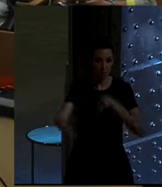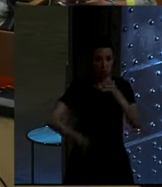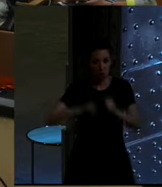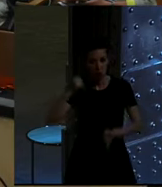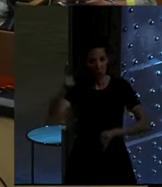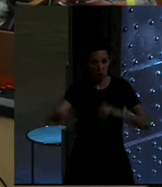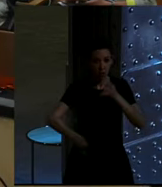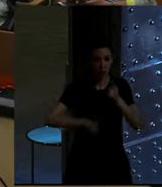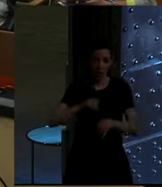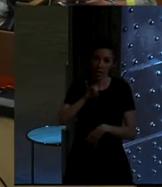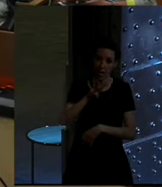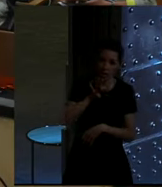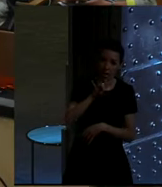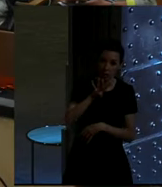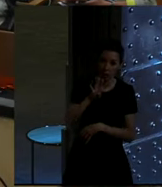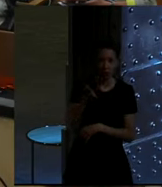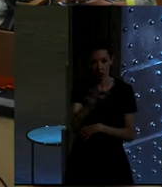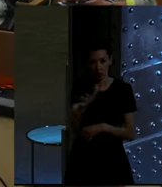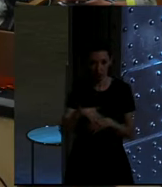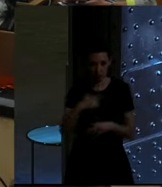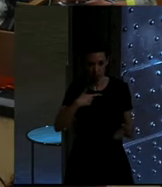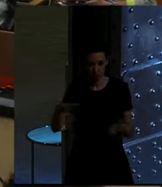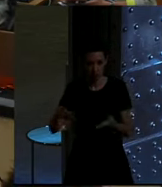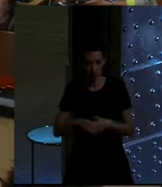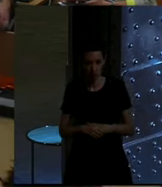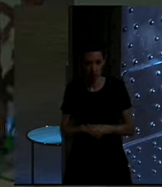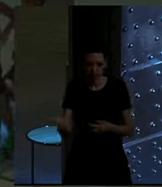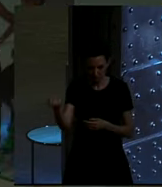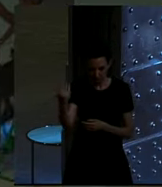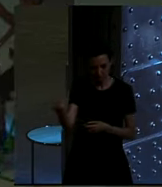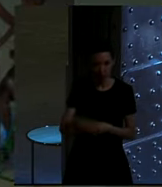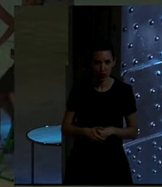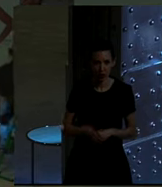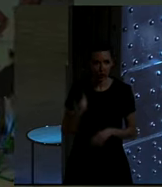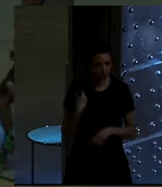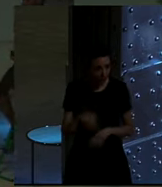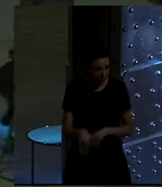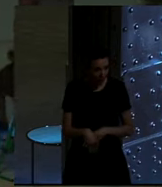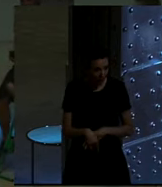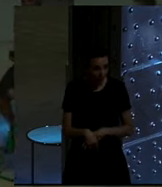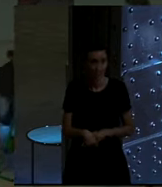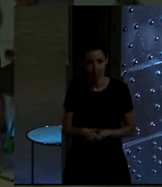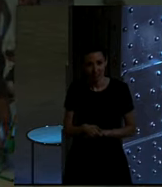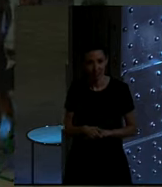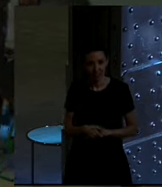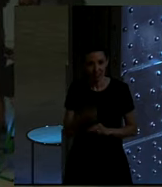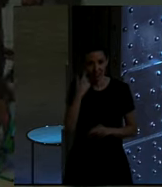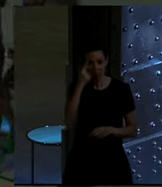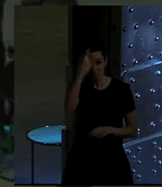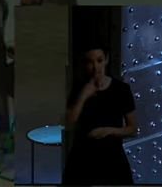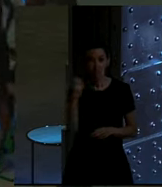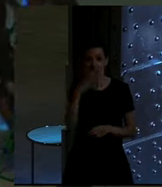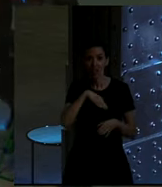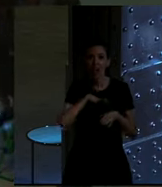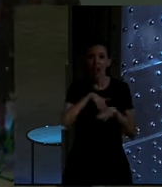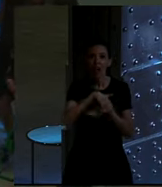mantenerte entre 14, alrededor de 14, yo te lo dejo. Vente, vente. Las imágenes que vamos a ver pertenecen al archivo de